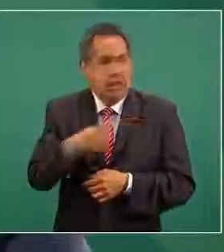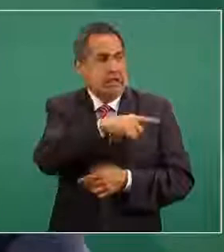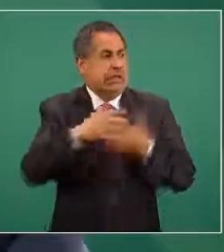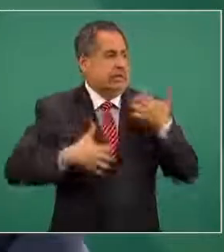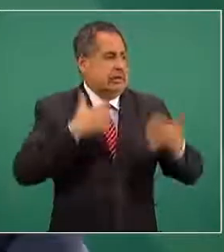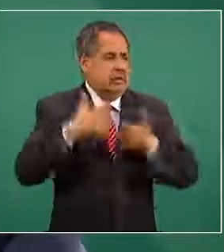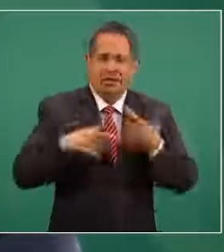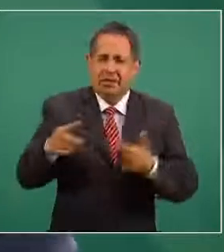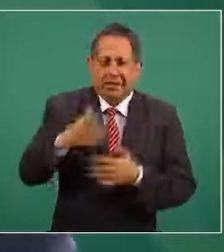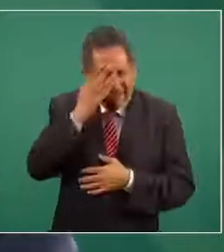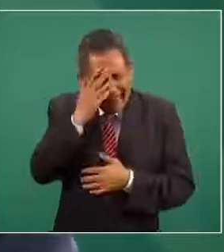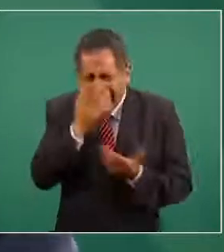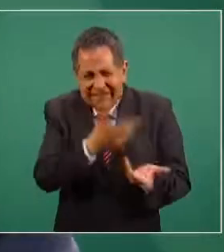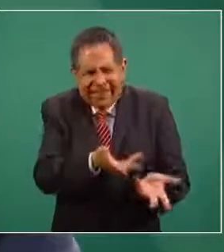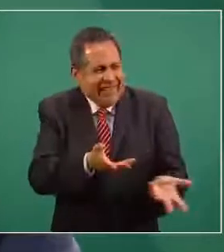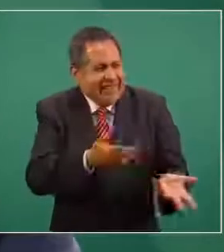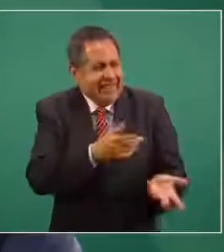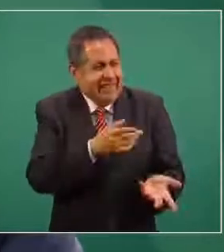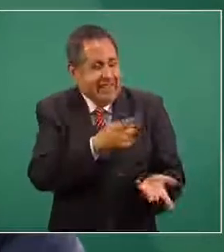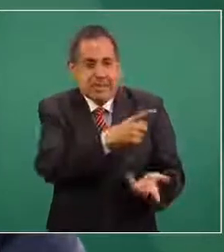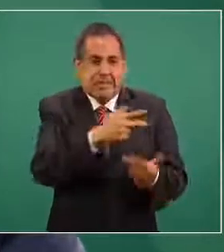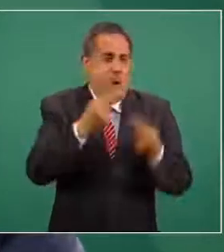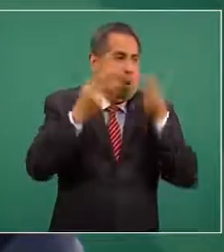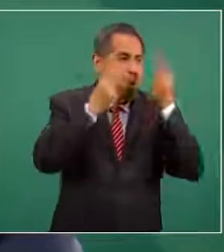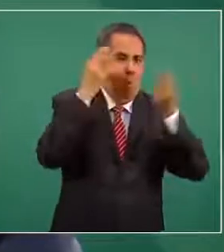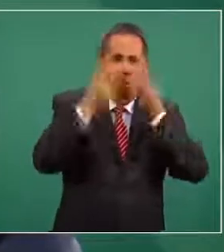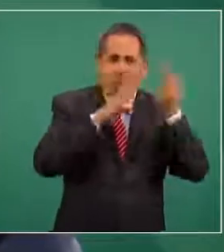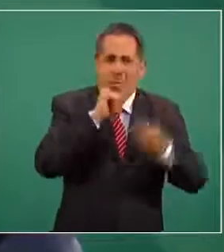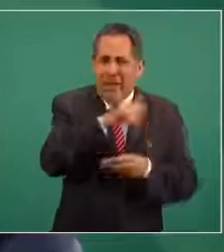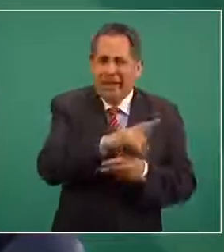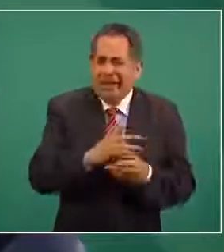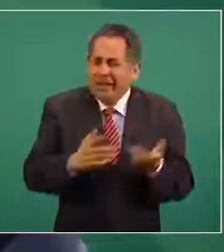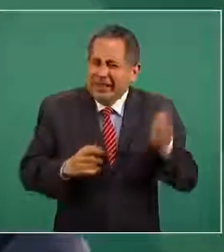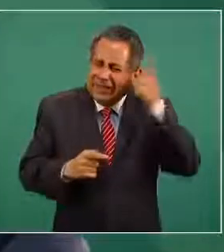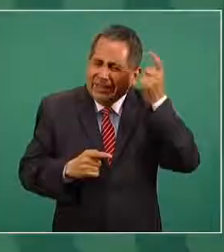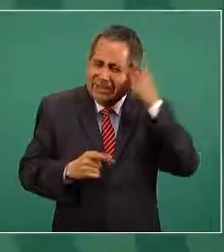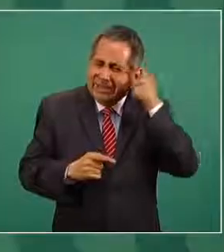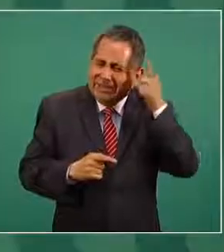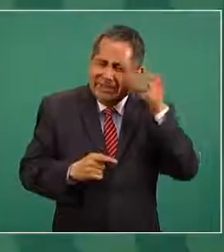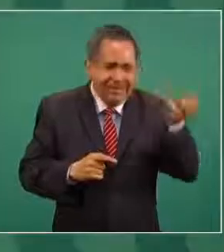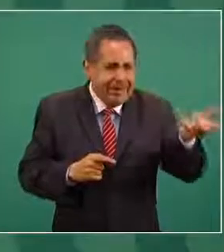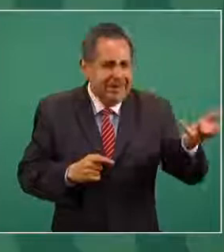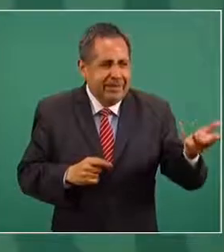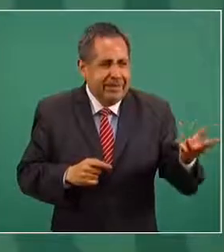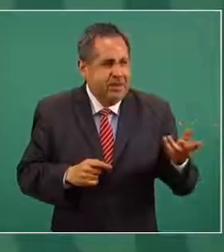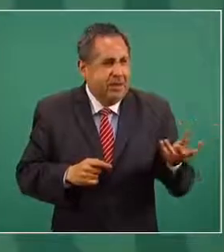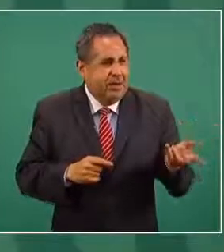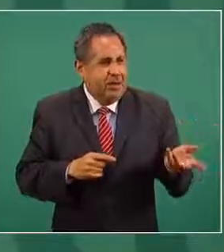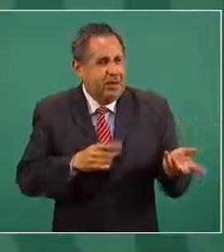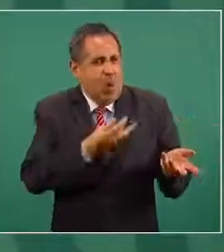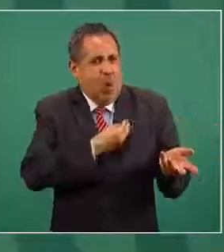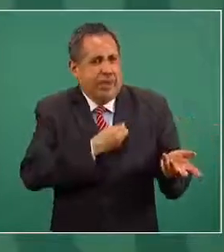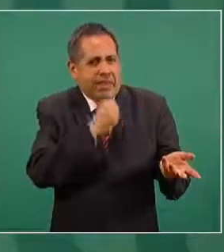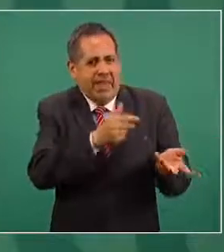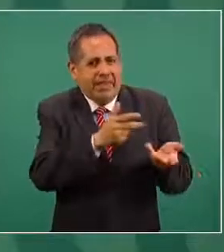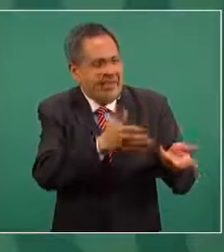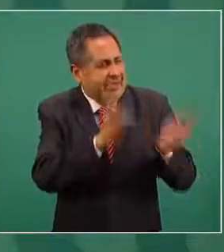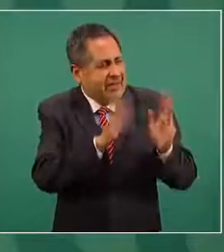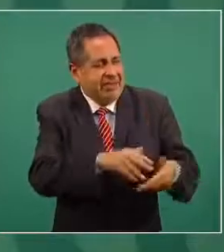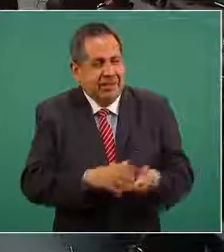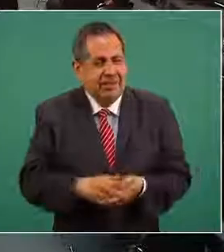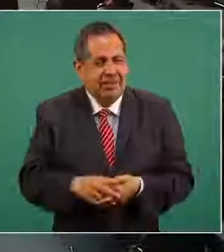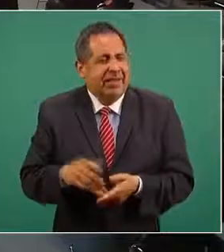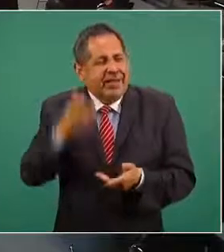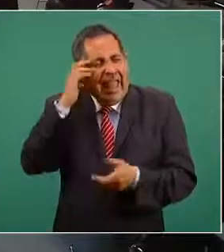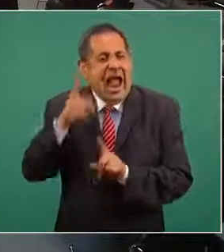estos andan de un humor que qué bárbaro no se aguantan ellos mismos o sea qué si